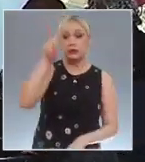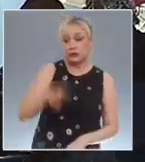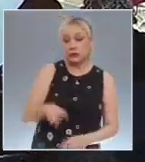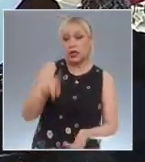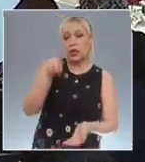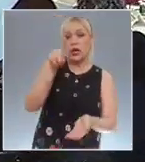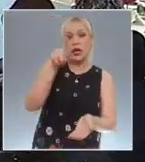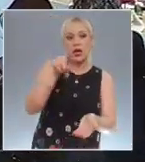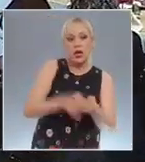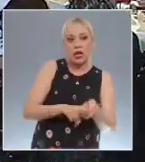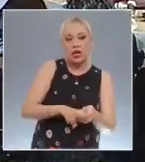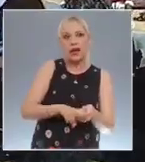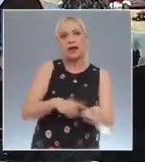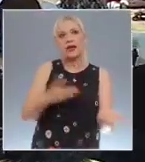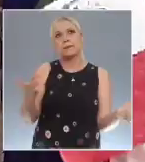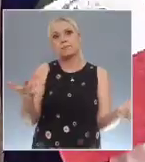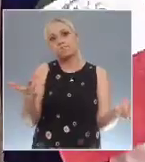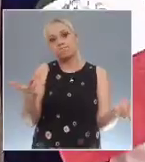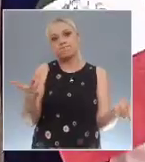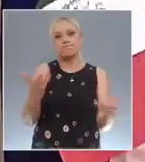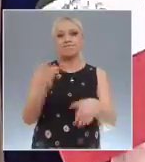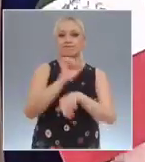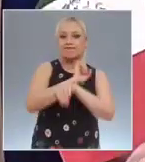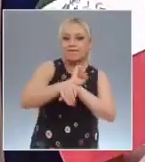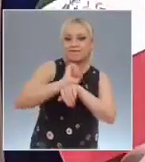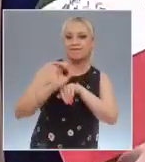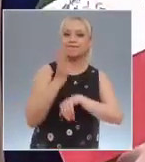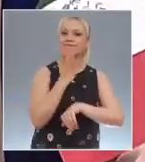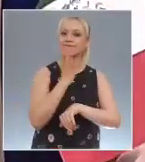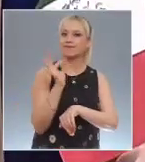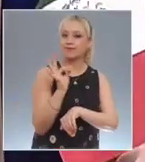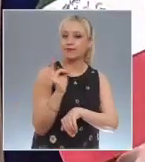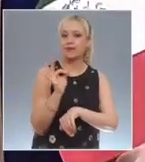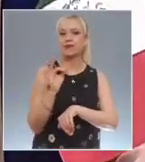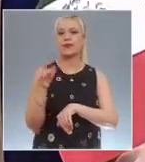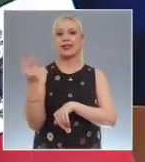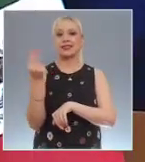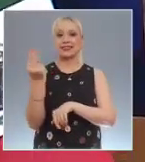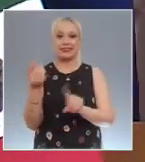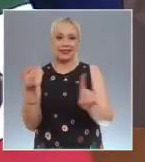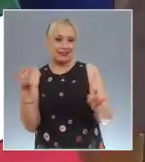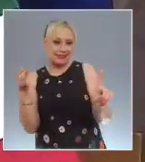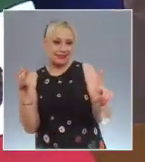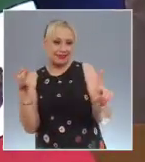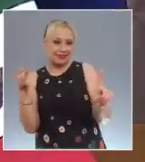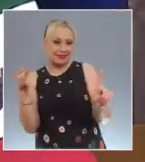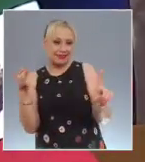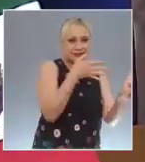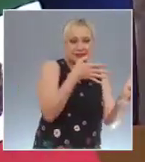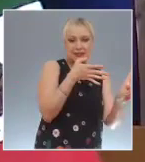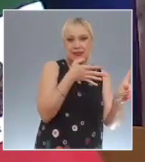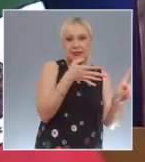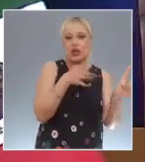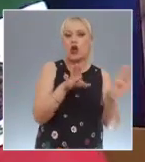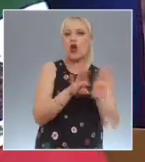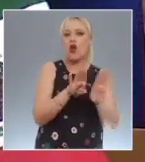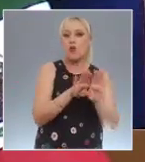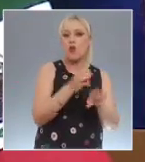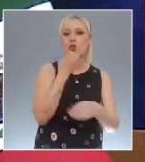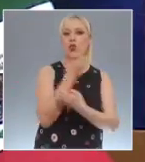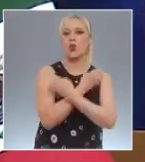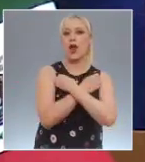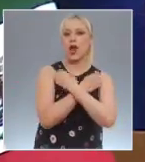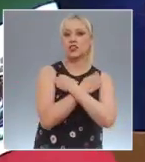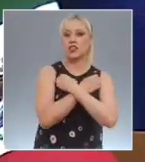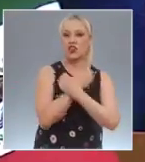y rápidos tienen que competir contra los contenidos culturales y científicos. La integración con las nuevas tecnologías